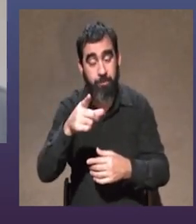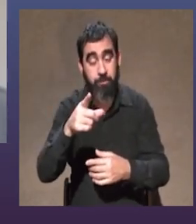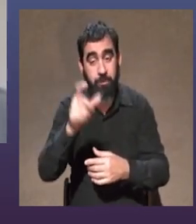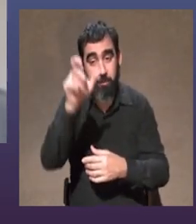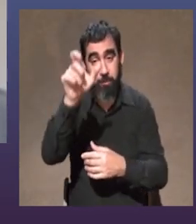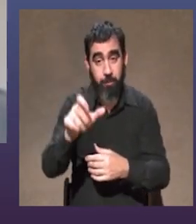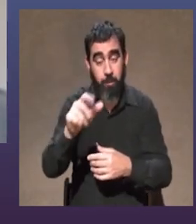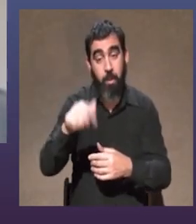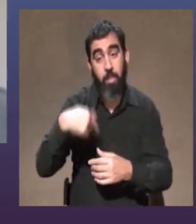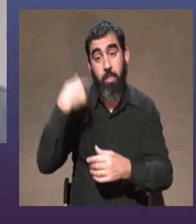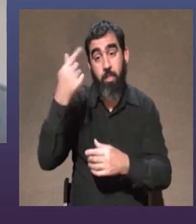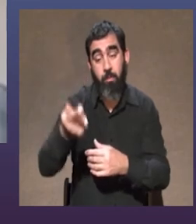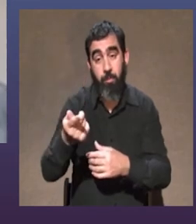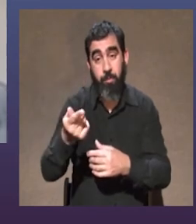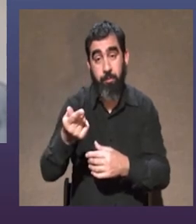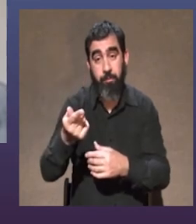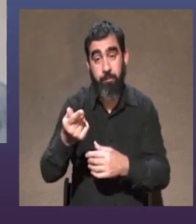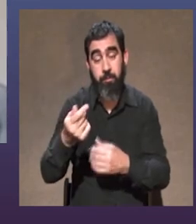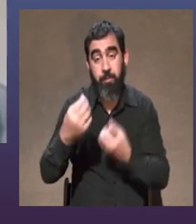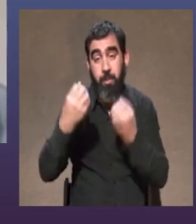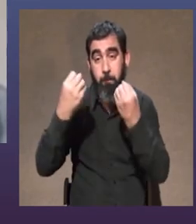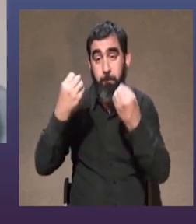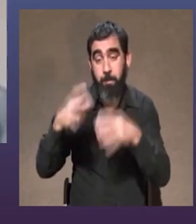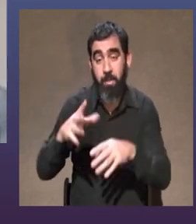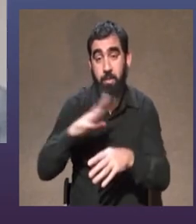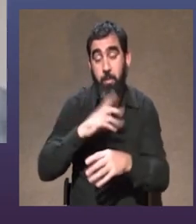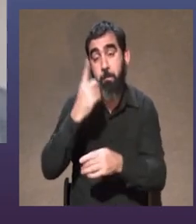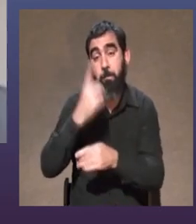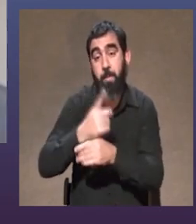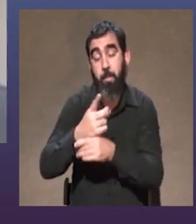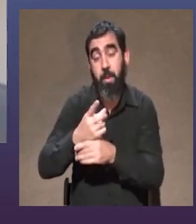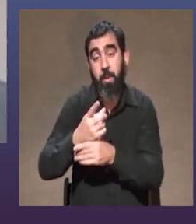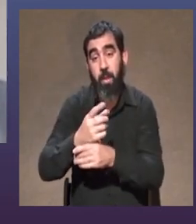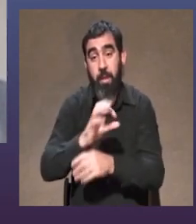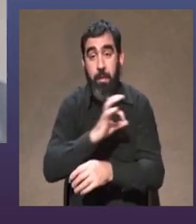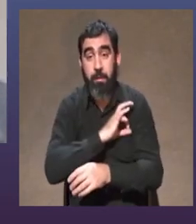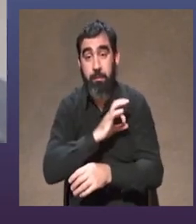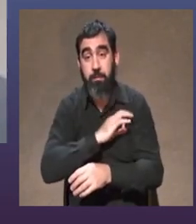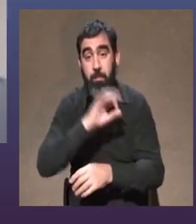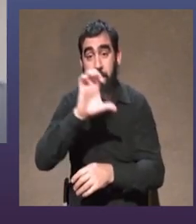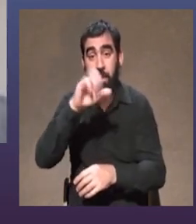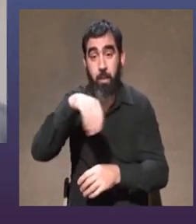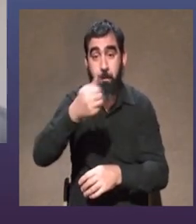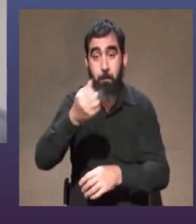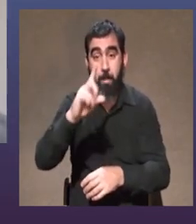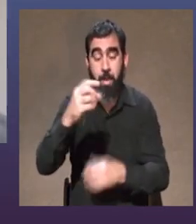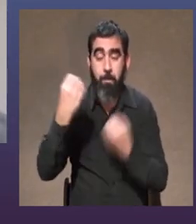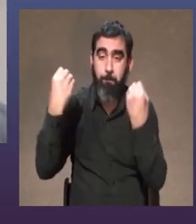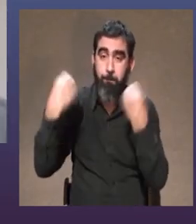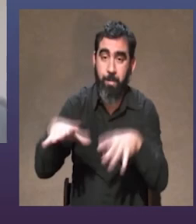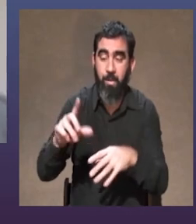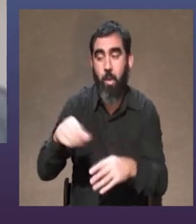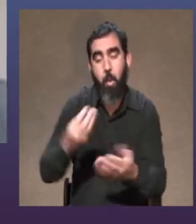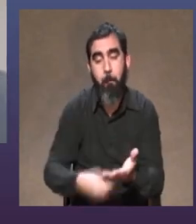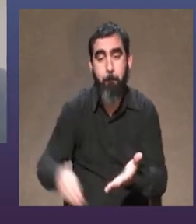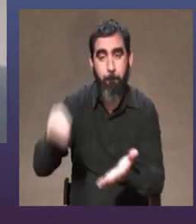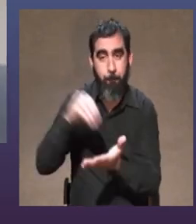que fue bueno después de perder mi primera prueba del EMAD después vinieron muchas más